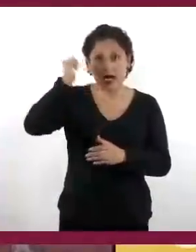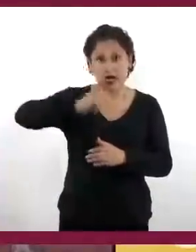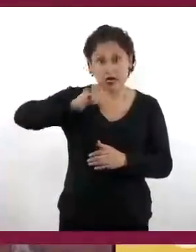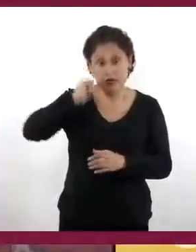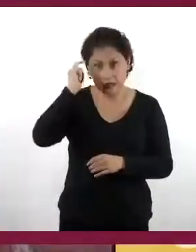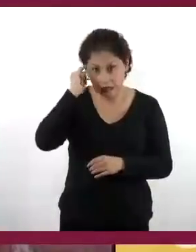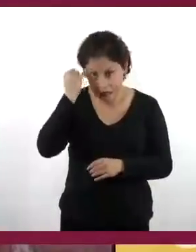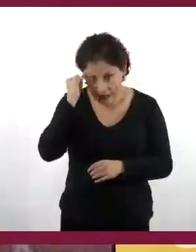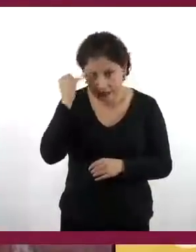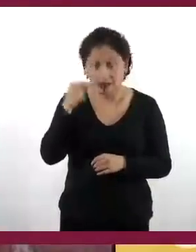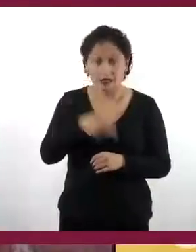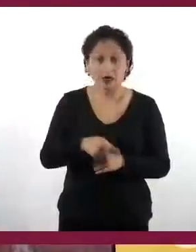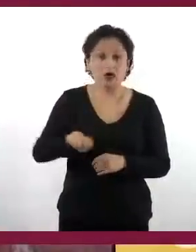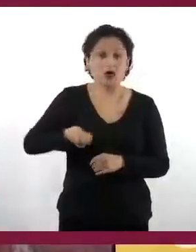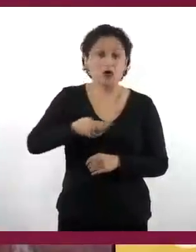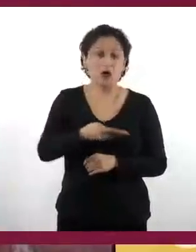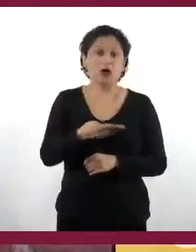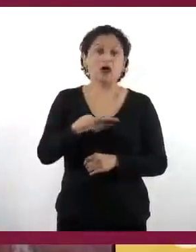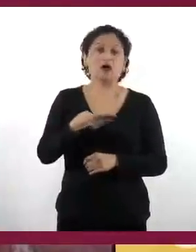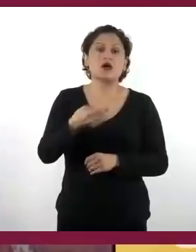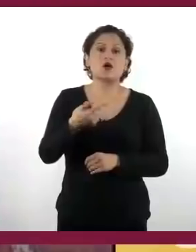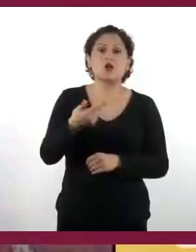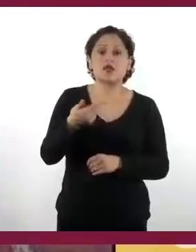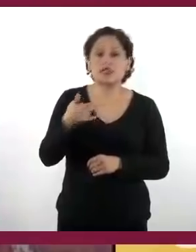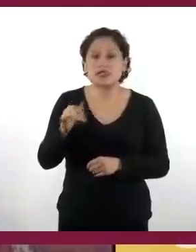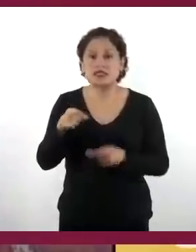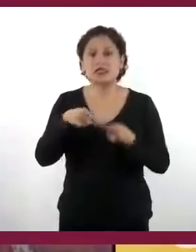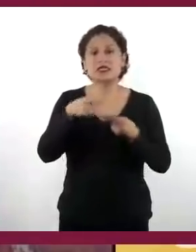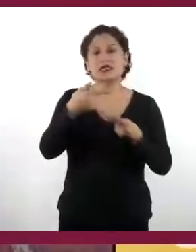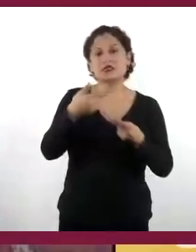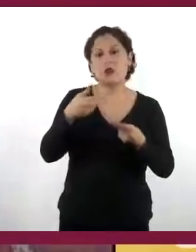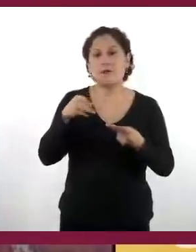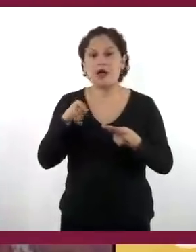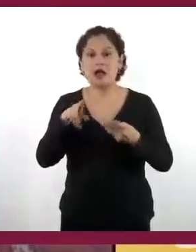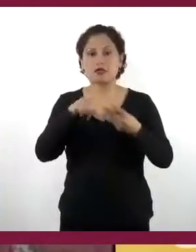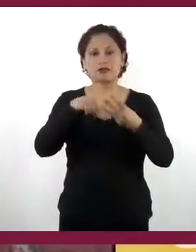así se les llamaba en aquel tiempo, guamares, pames, huachichiles, etc.